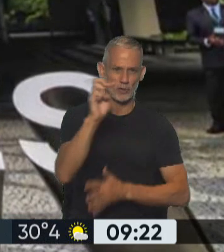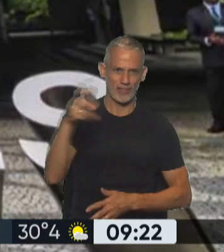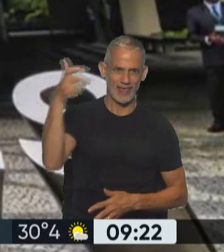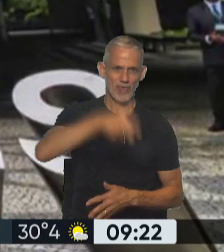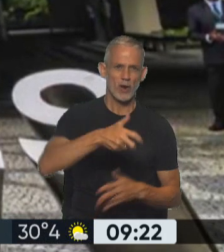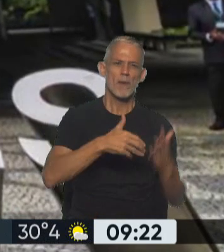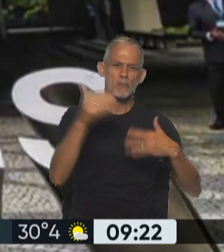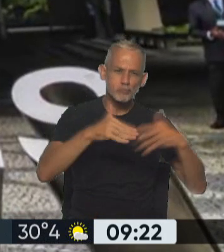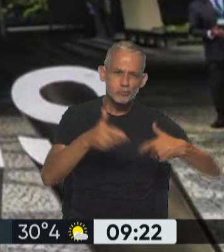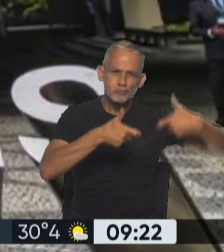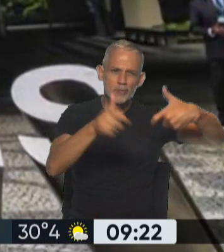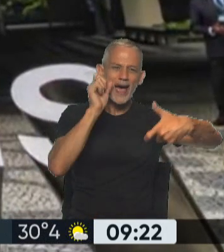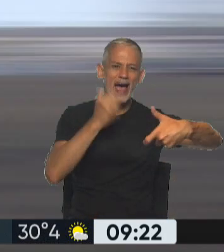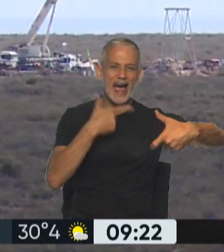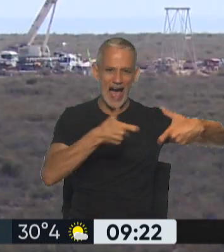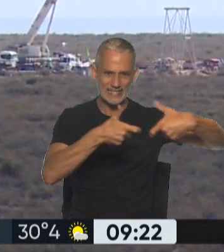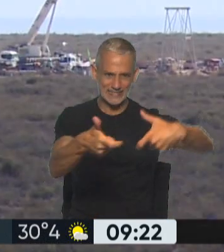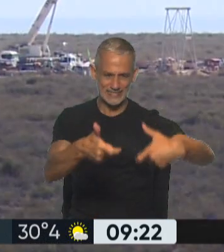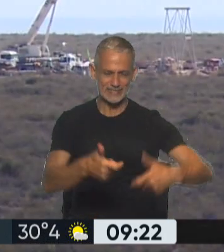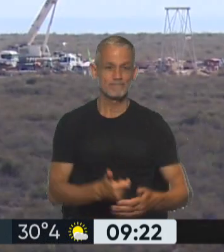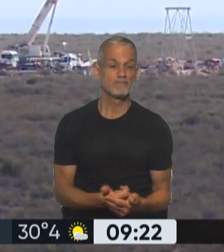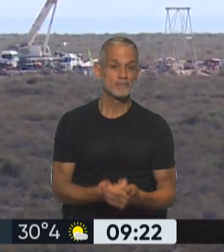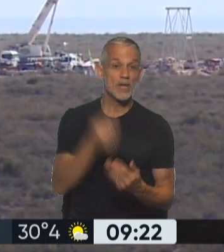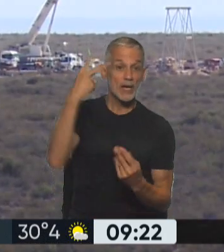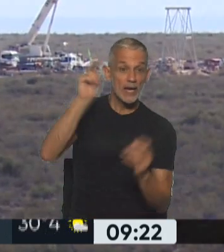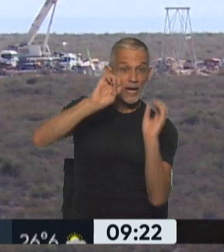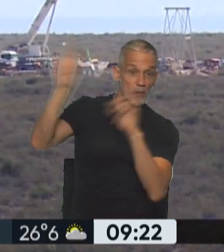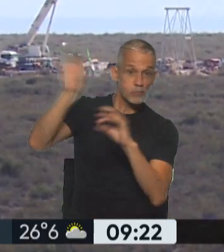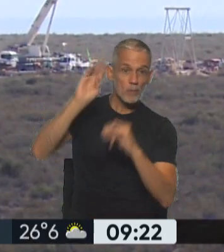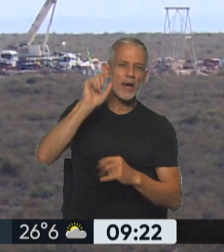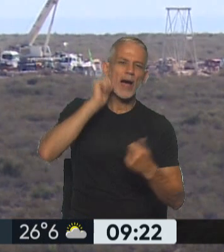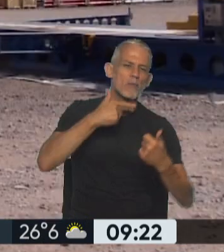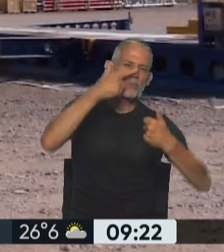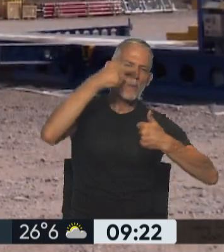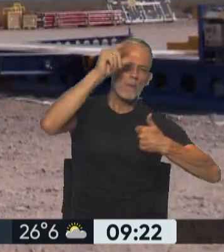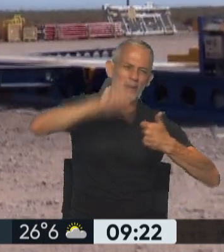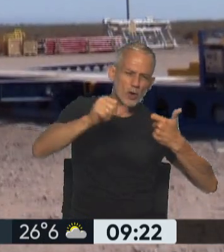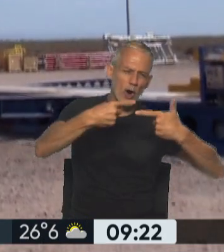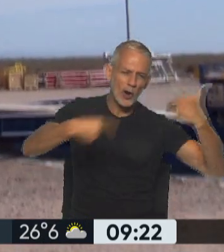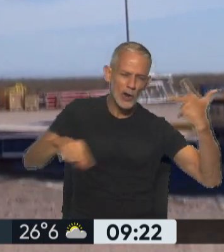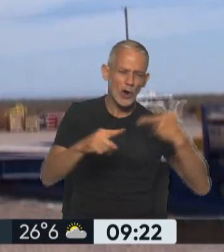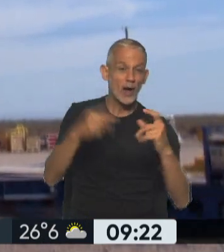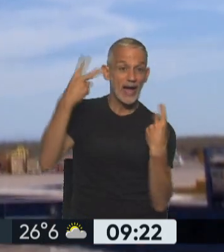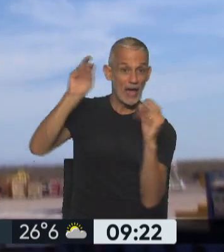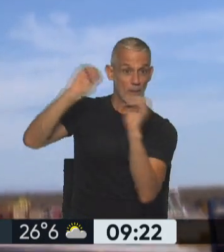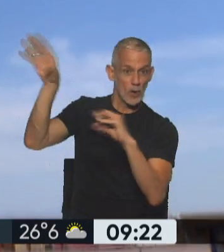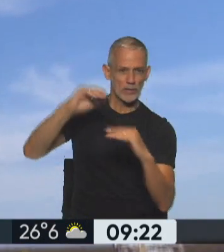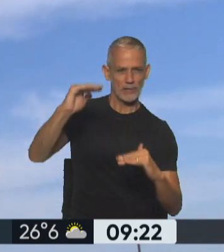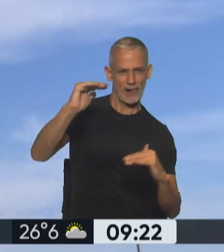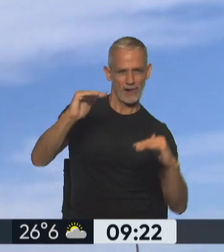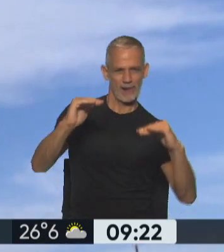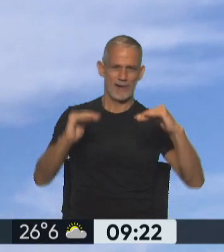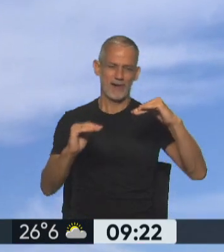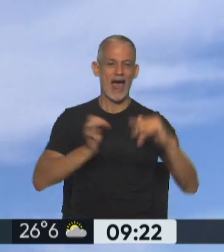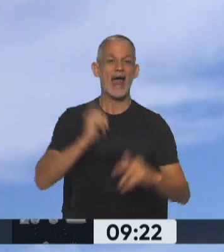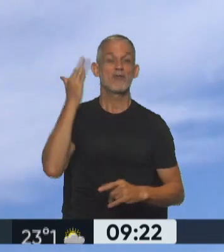ampliación del gasoducto. Las exportaciones de hidrocarburos le permitirán a la Argentina equilibrar una balanza que